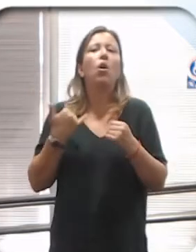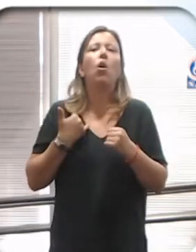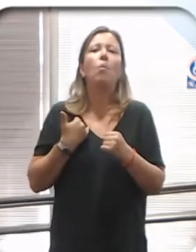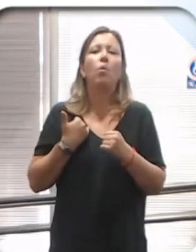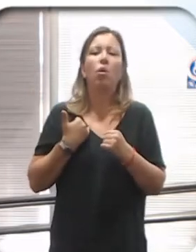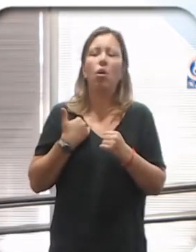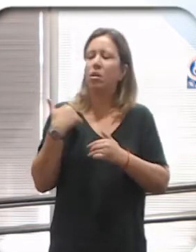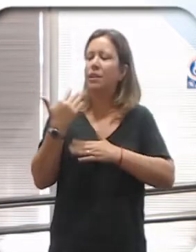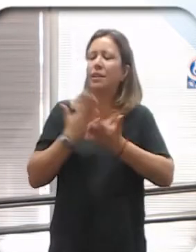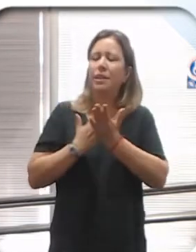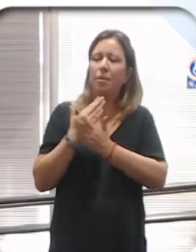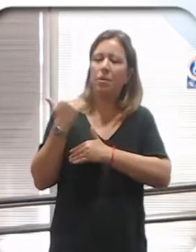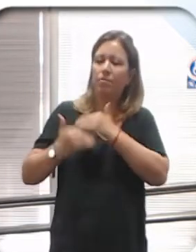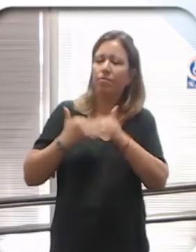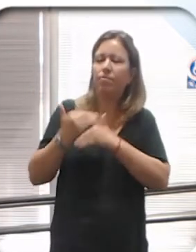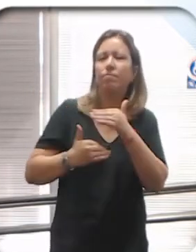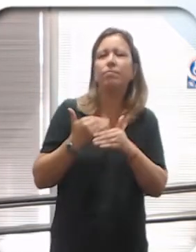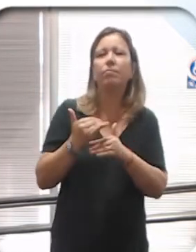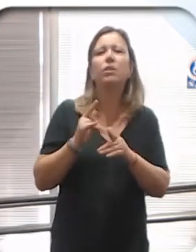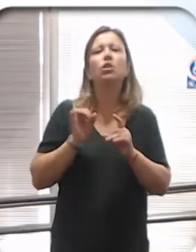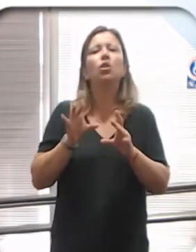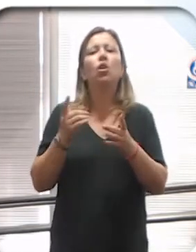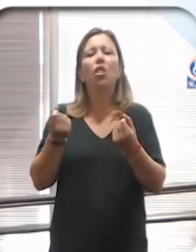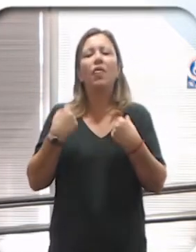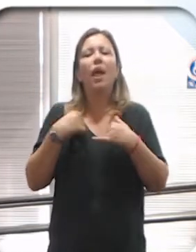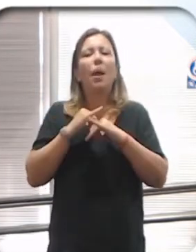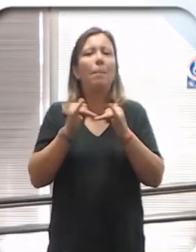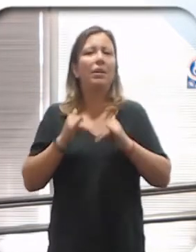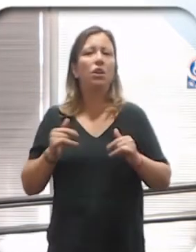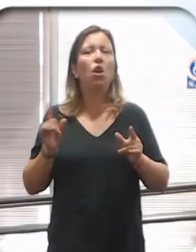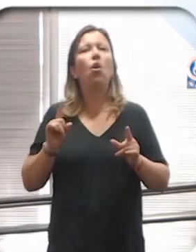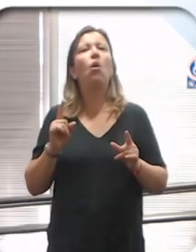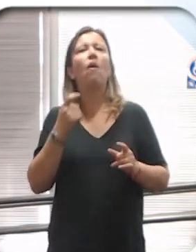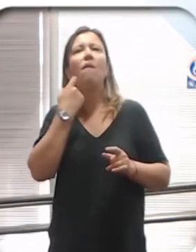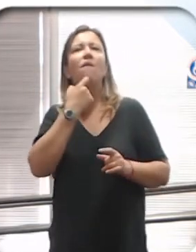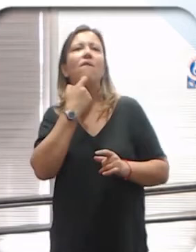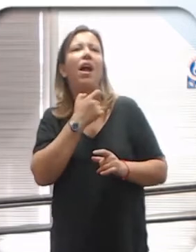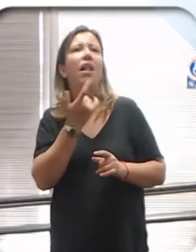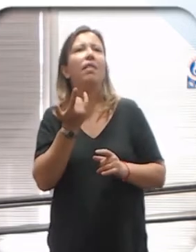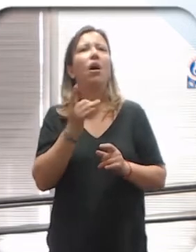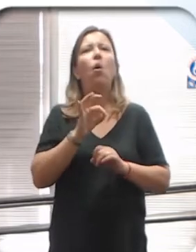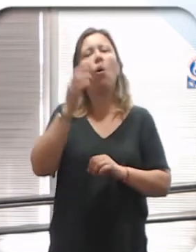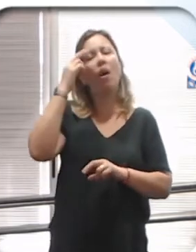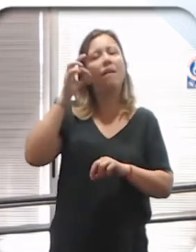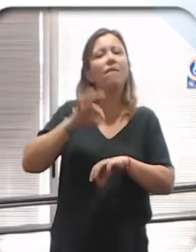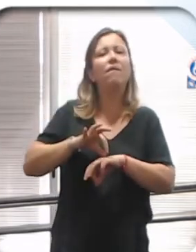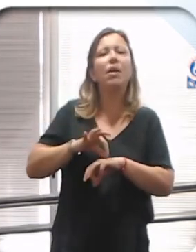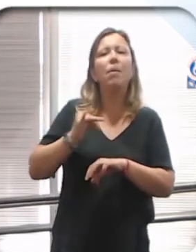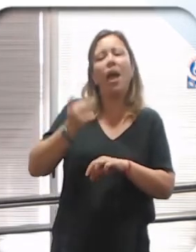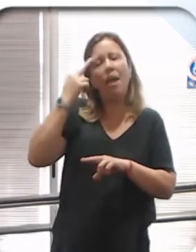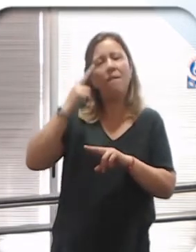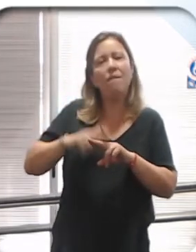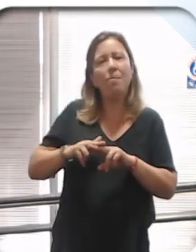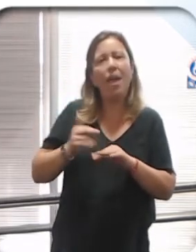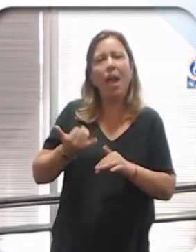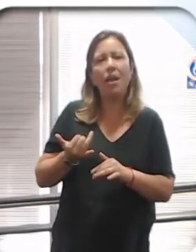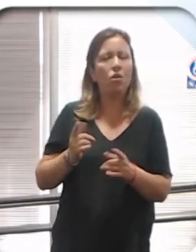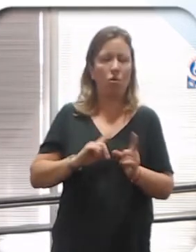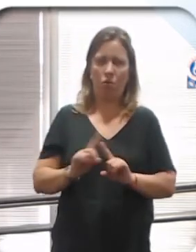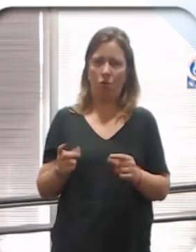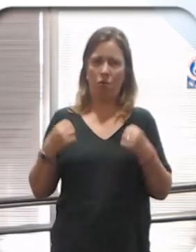proceso en realidad permanente que es de bienestar, no solo la ausencia de enfermedades. Y acá lo que yo les digo